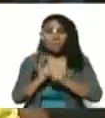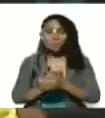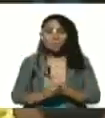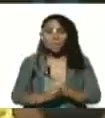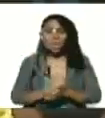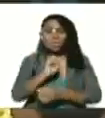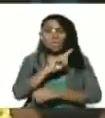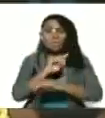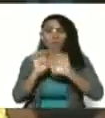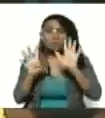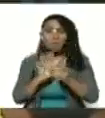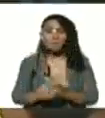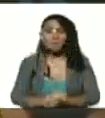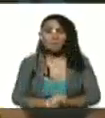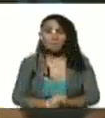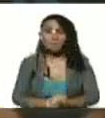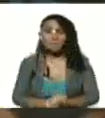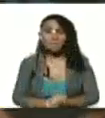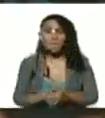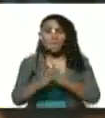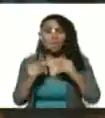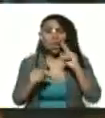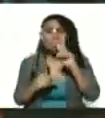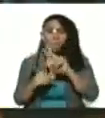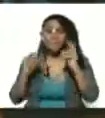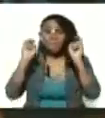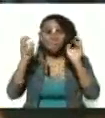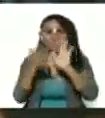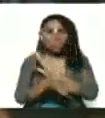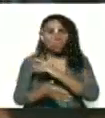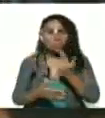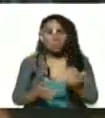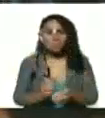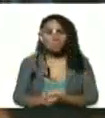19 todo lo que tiene que ver con